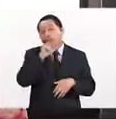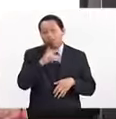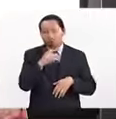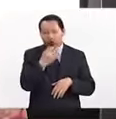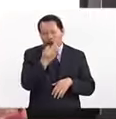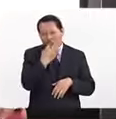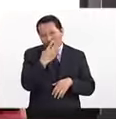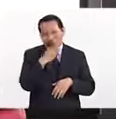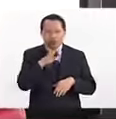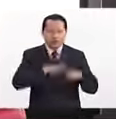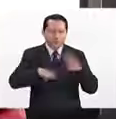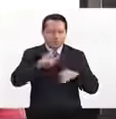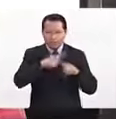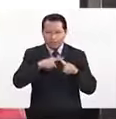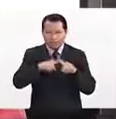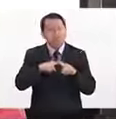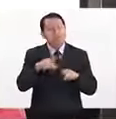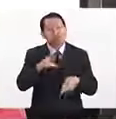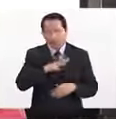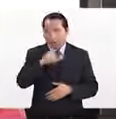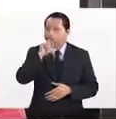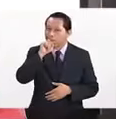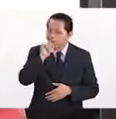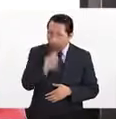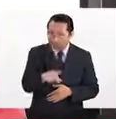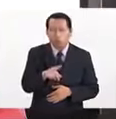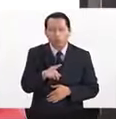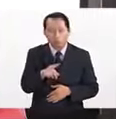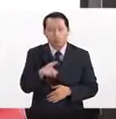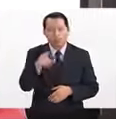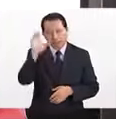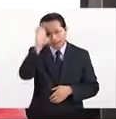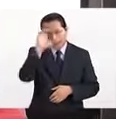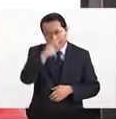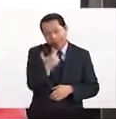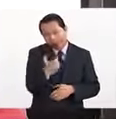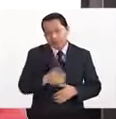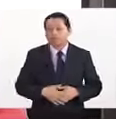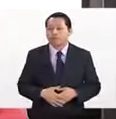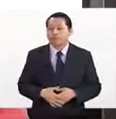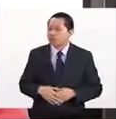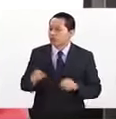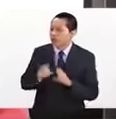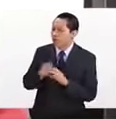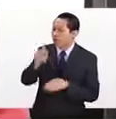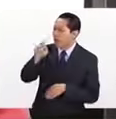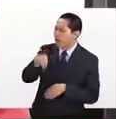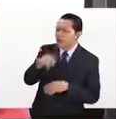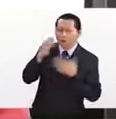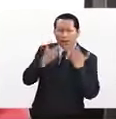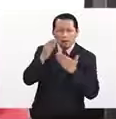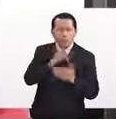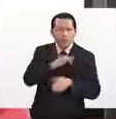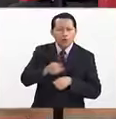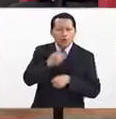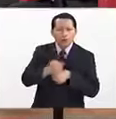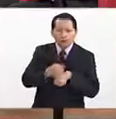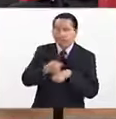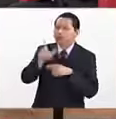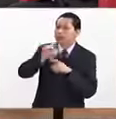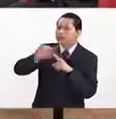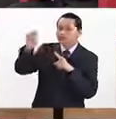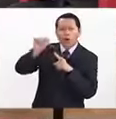una materia que tiene que ver mucho con la ciencia económica. ¿Cómo están sus planes de estudio respecto a oportunidades de que los estudiantes estudien en el